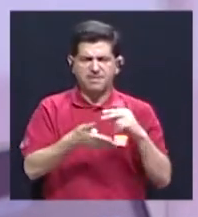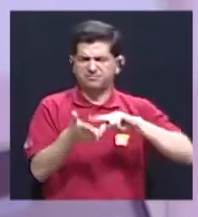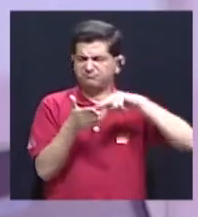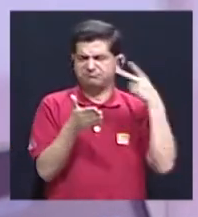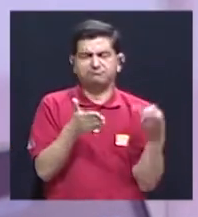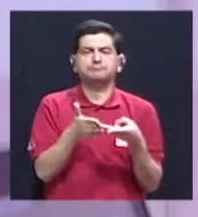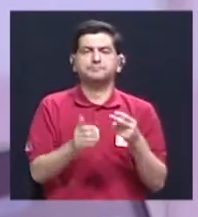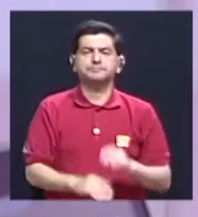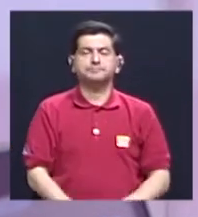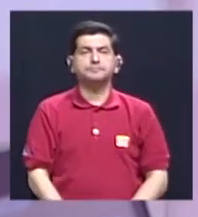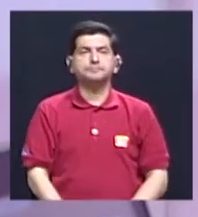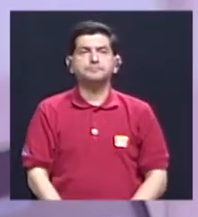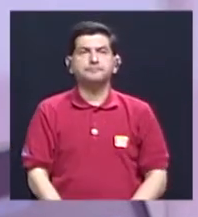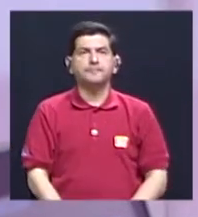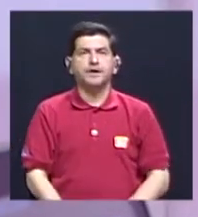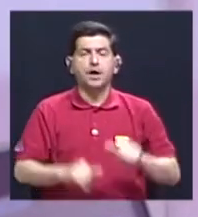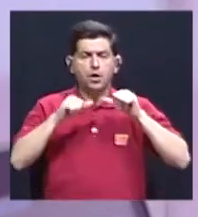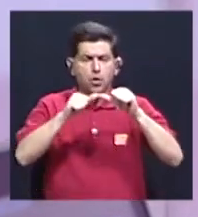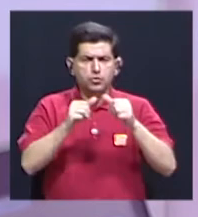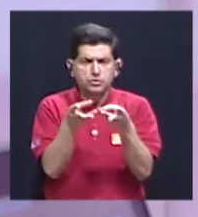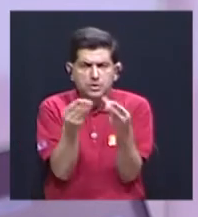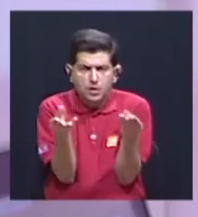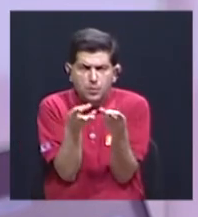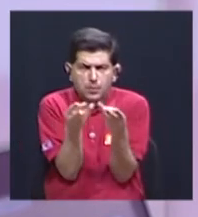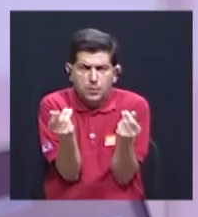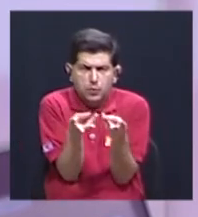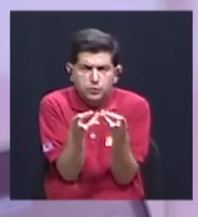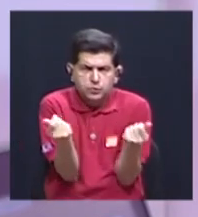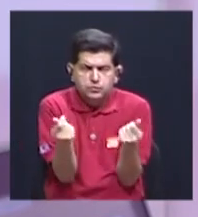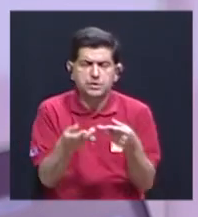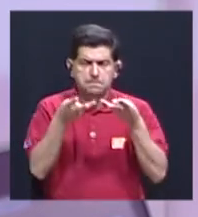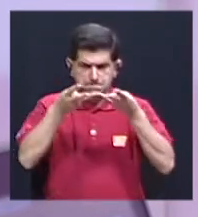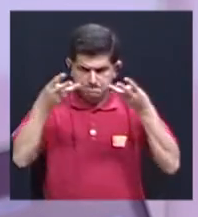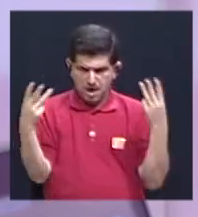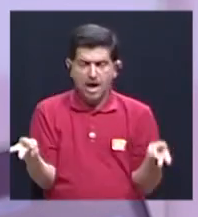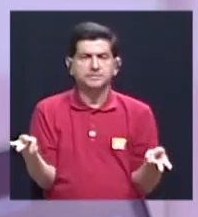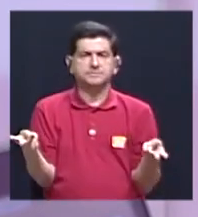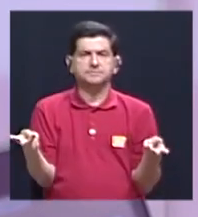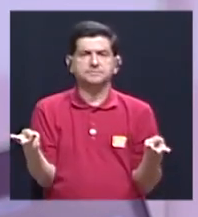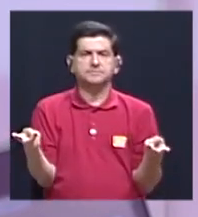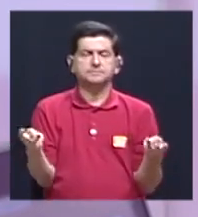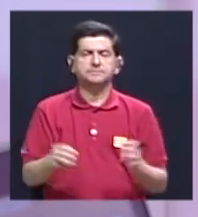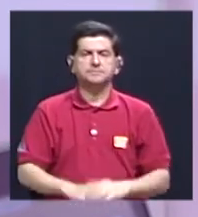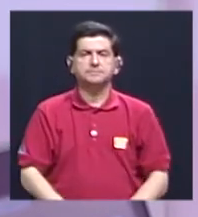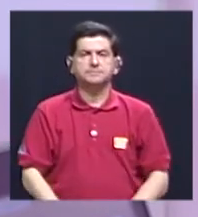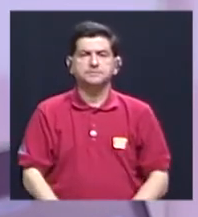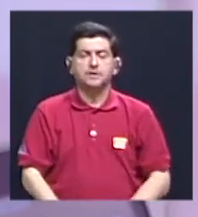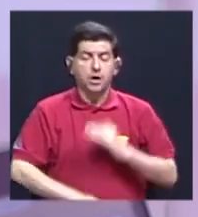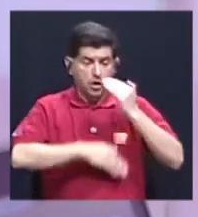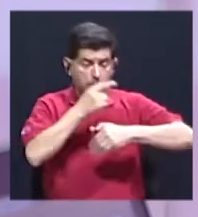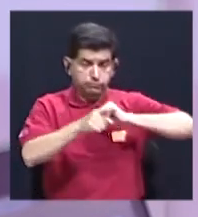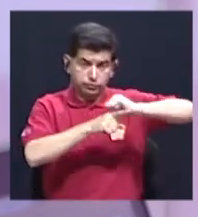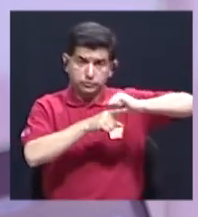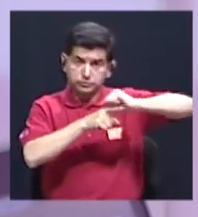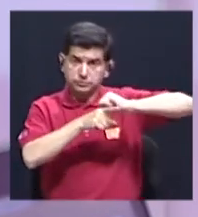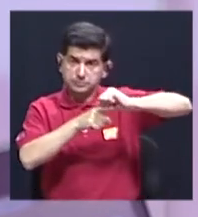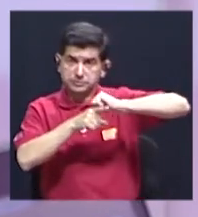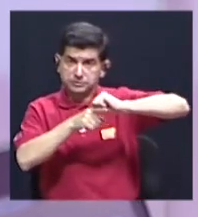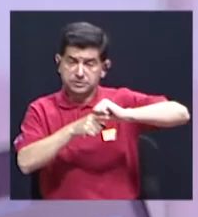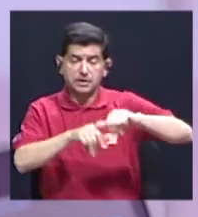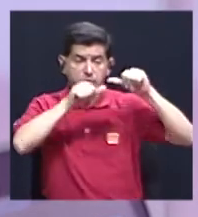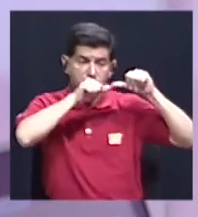qué nos referimos? Una producción sistemática de materiales, un proceso de capacitación